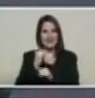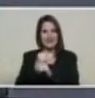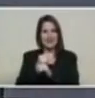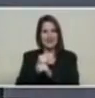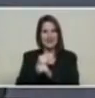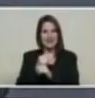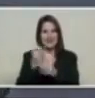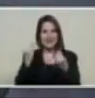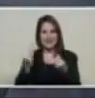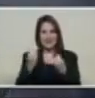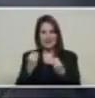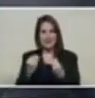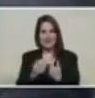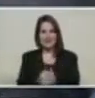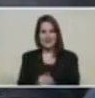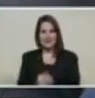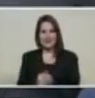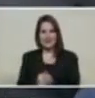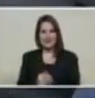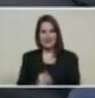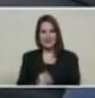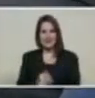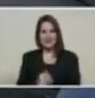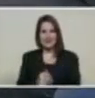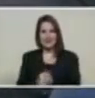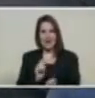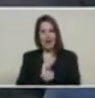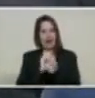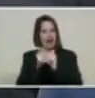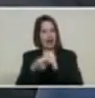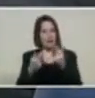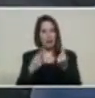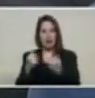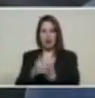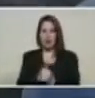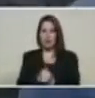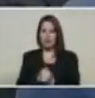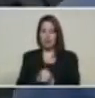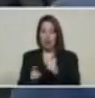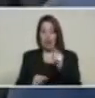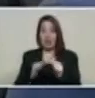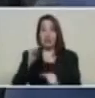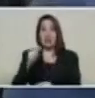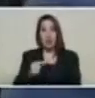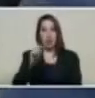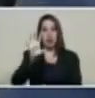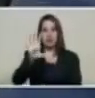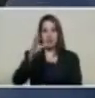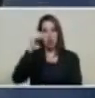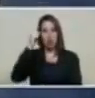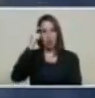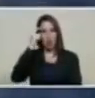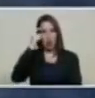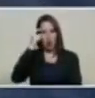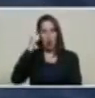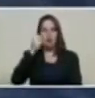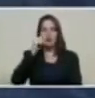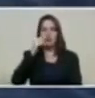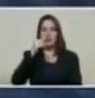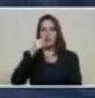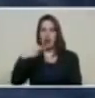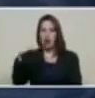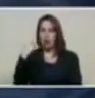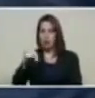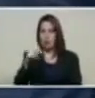convertibles y luego del 5 de noviembre fecha clave Venezuela entera podrá